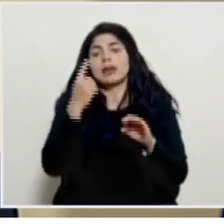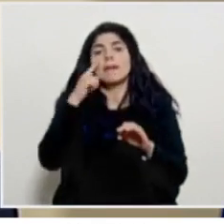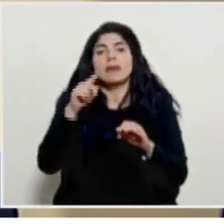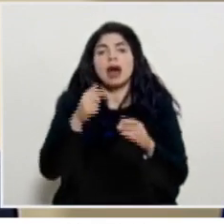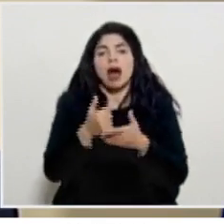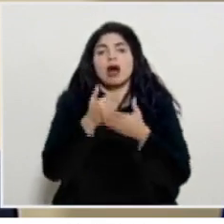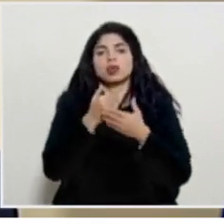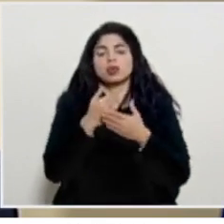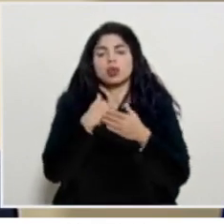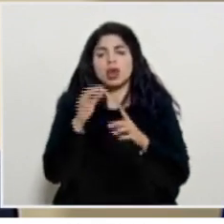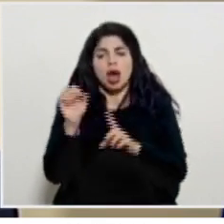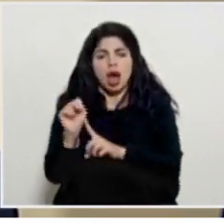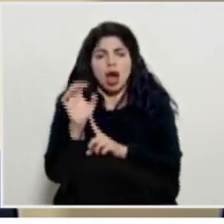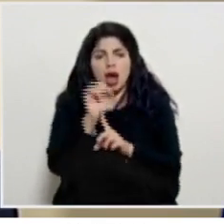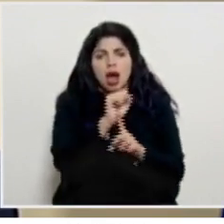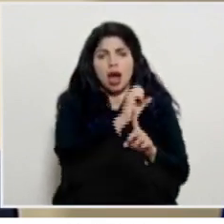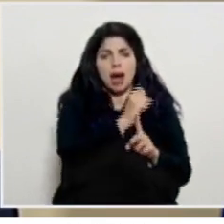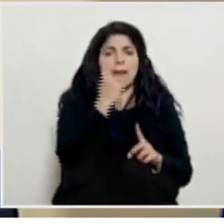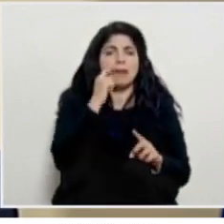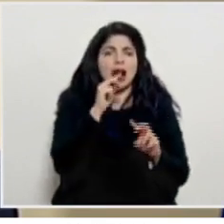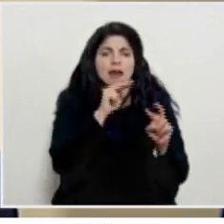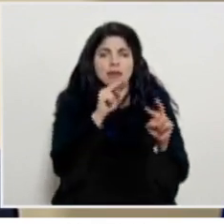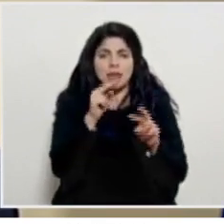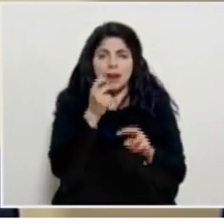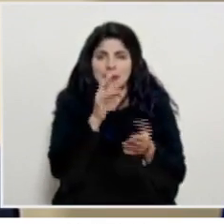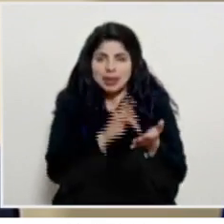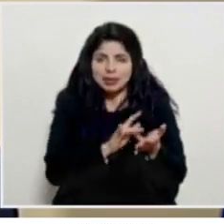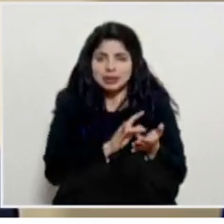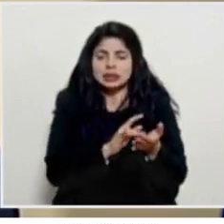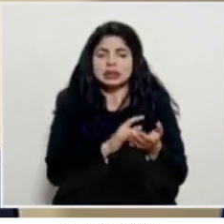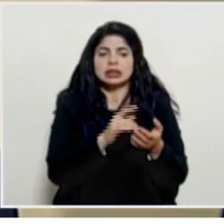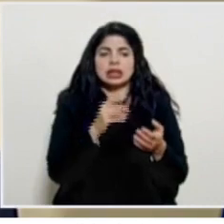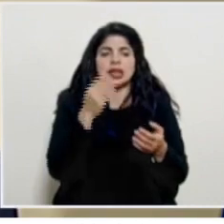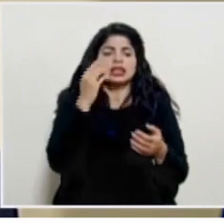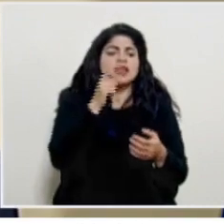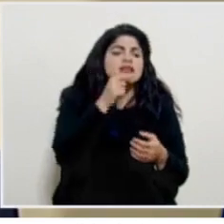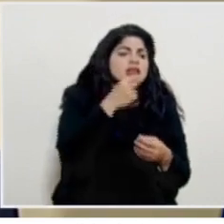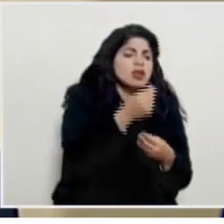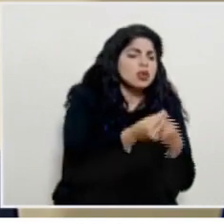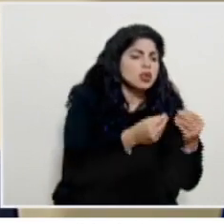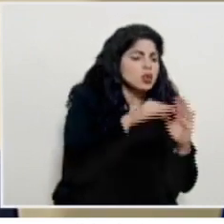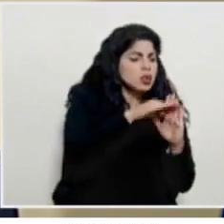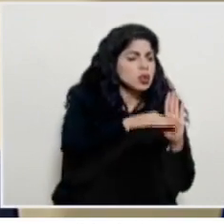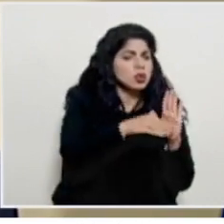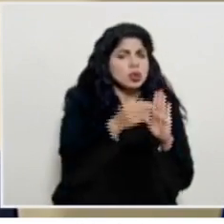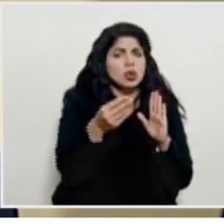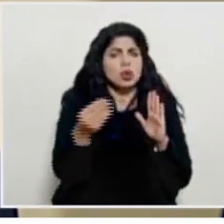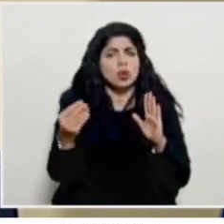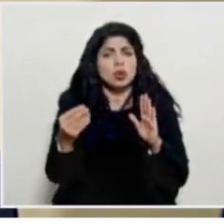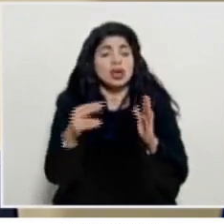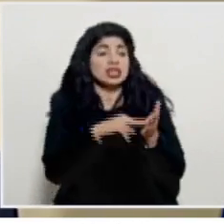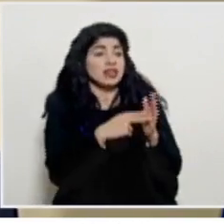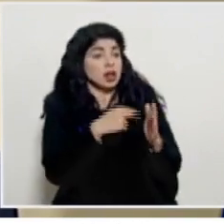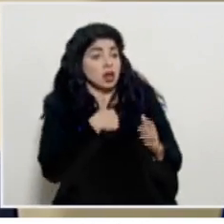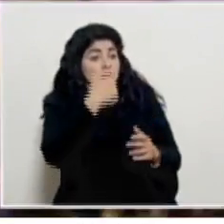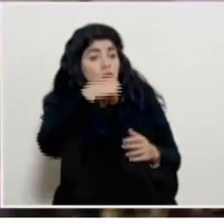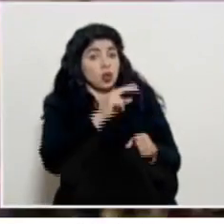trazabilidad por lo mismo por la farmacovigilancia para saber cómo se está distribuyendo cómo avanzar como